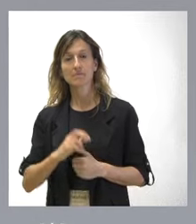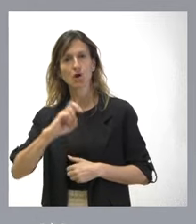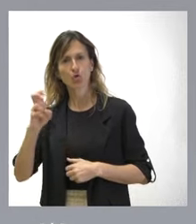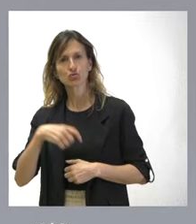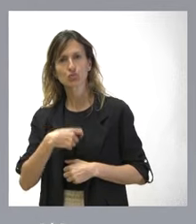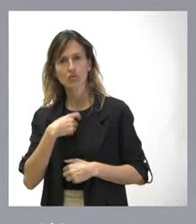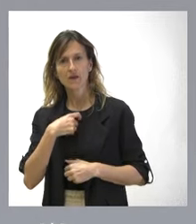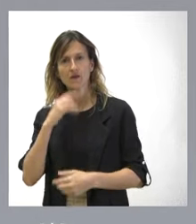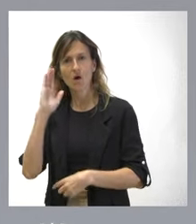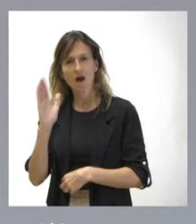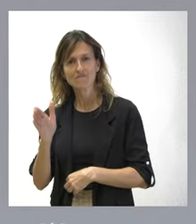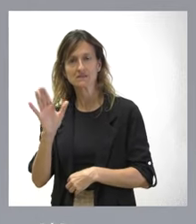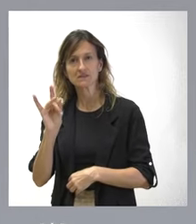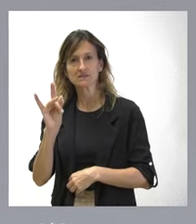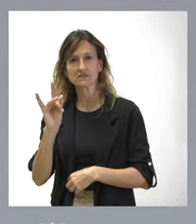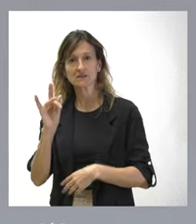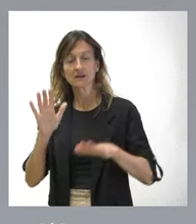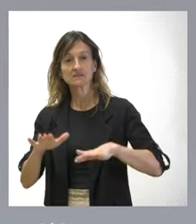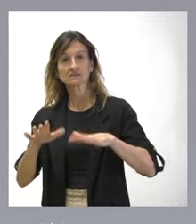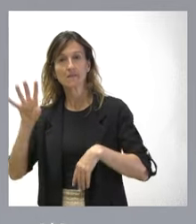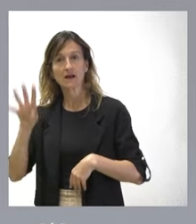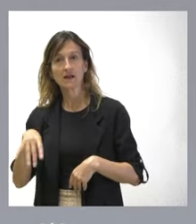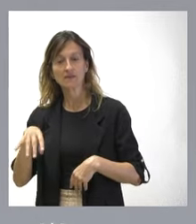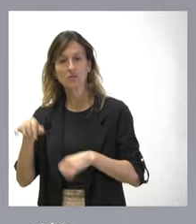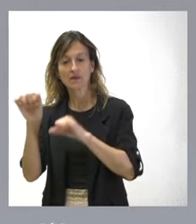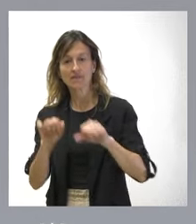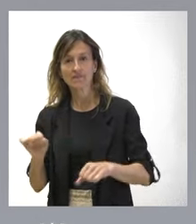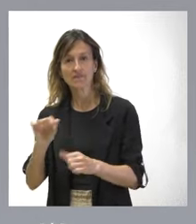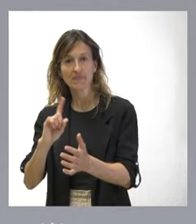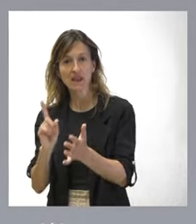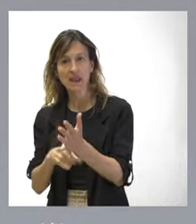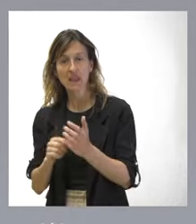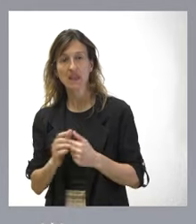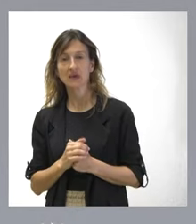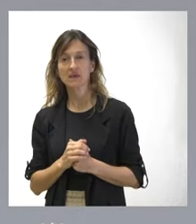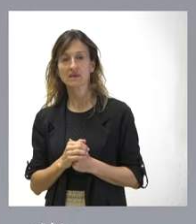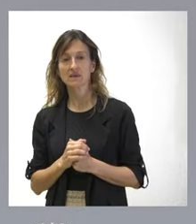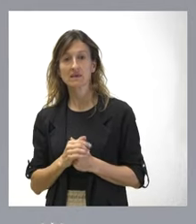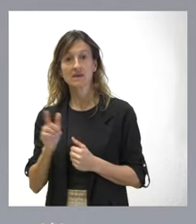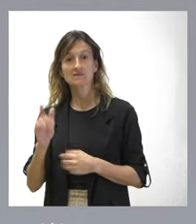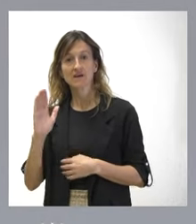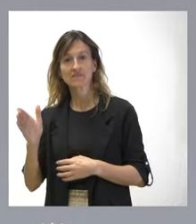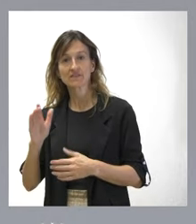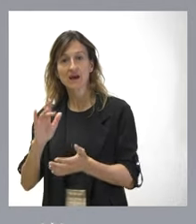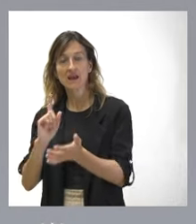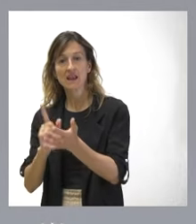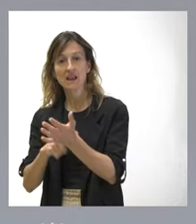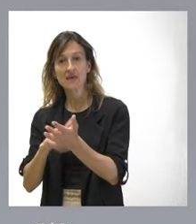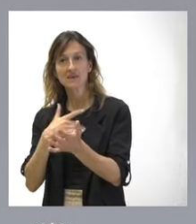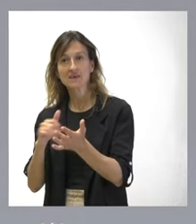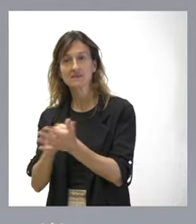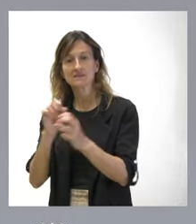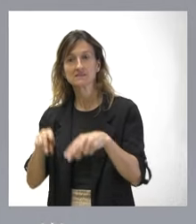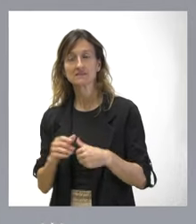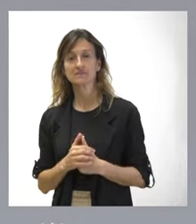ciudadanos que estaban en Cataluña y que defendieron la legalidad vigente, que no se ven afectados por esa ley de amnistía. Solo los